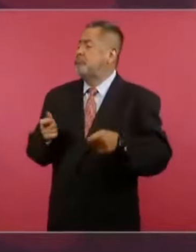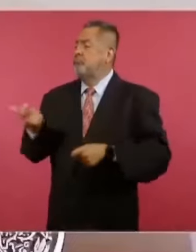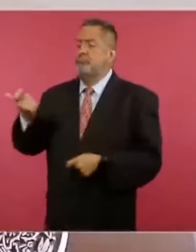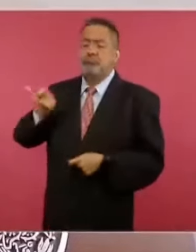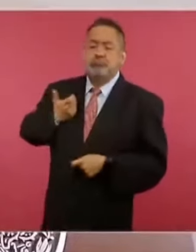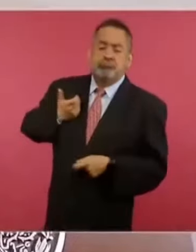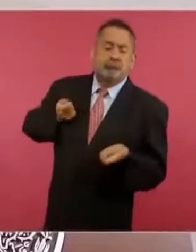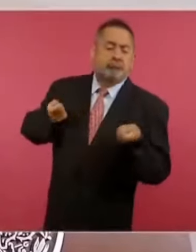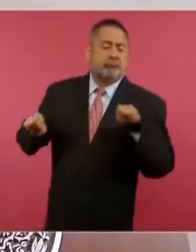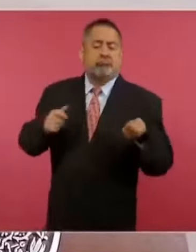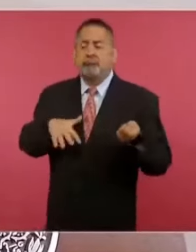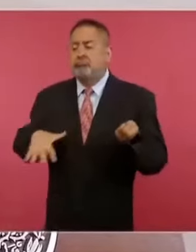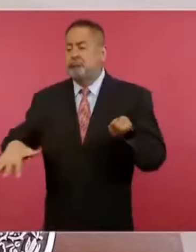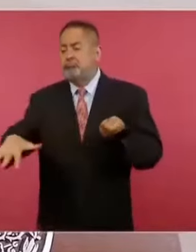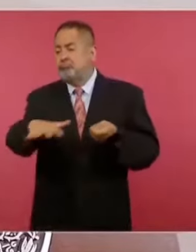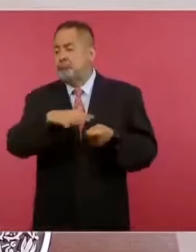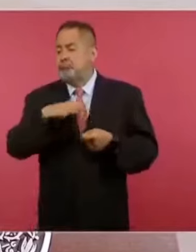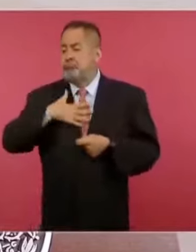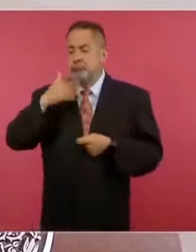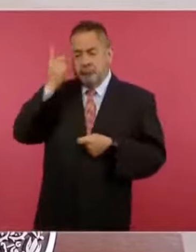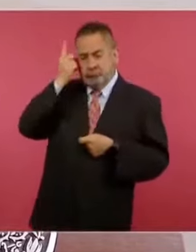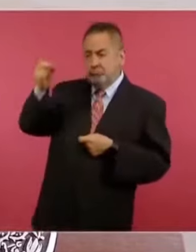ellos eran los dueños de México,